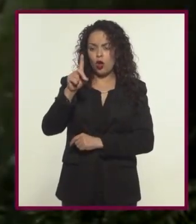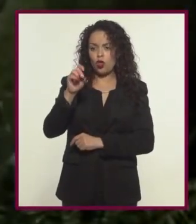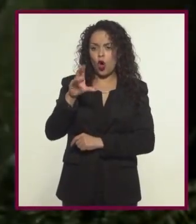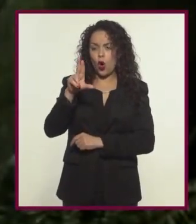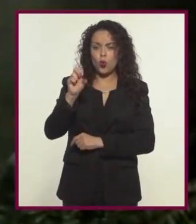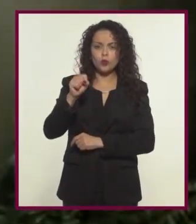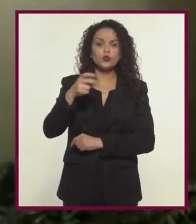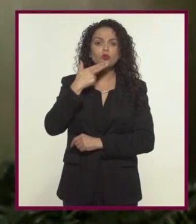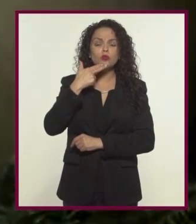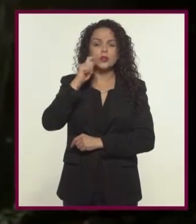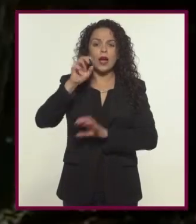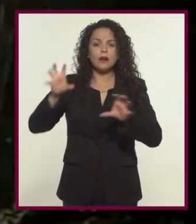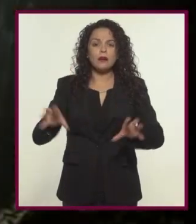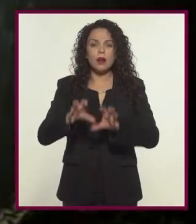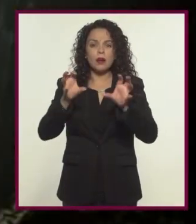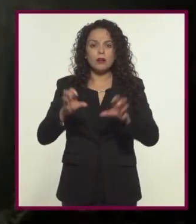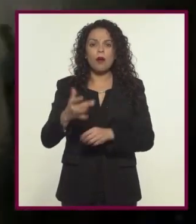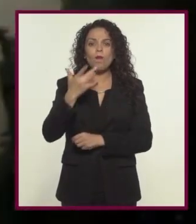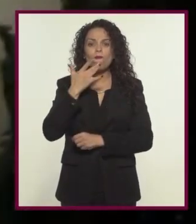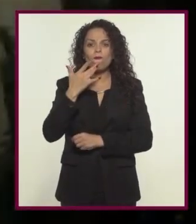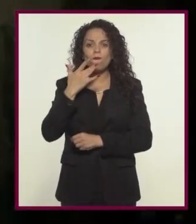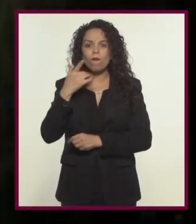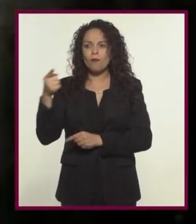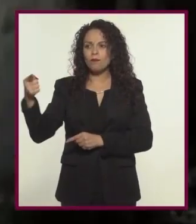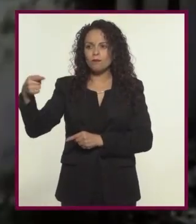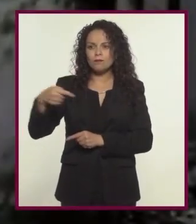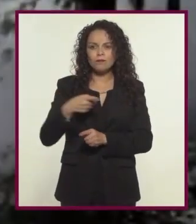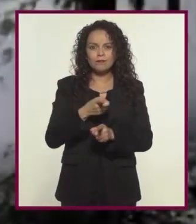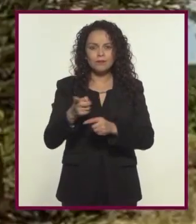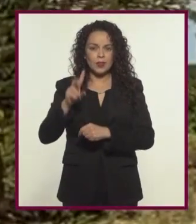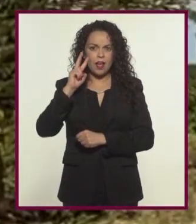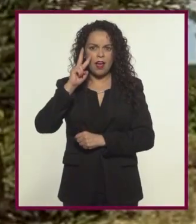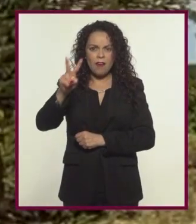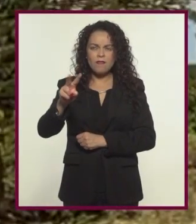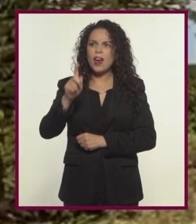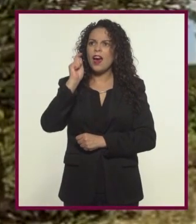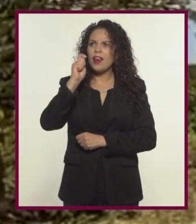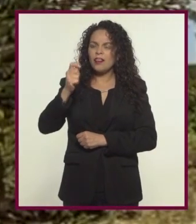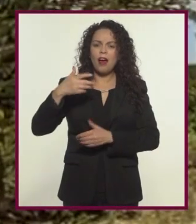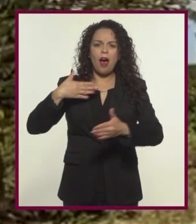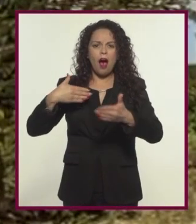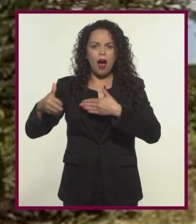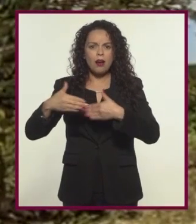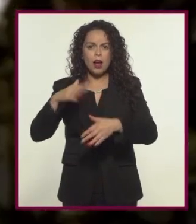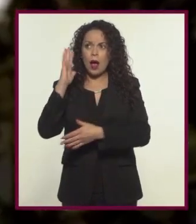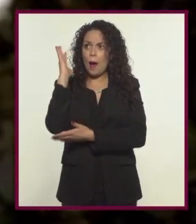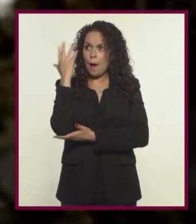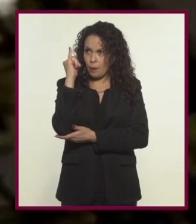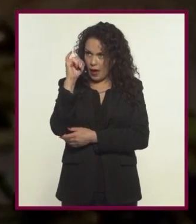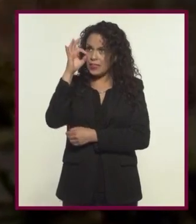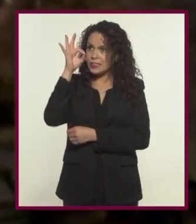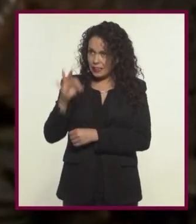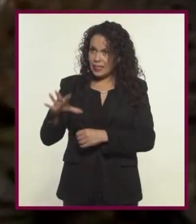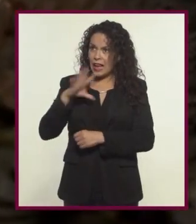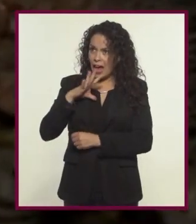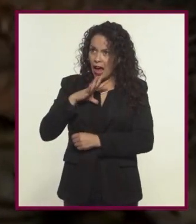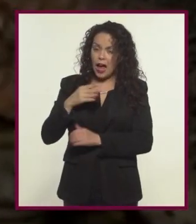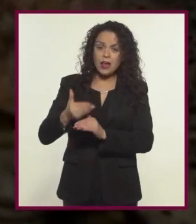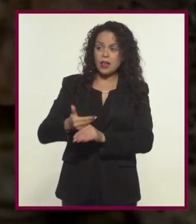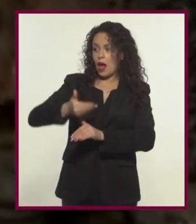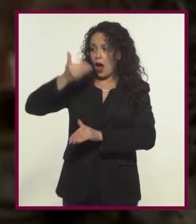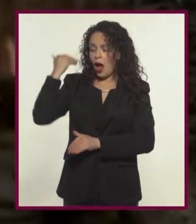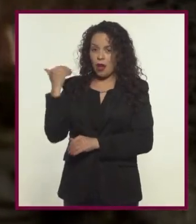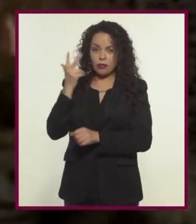del diplodocus generado por computadora encaminando entre dinosaurios Los vemos pasar entre árboles que sí existen